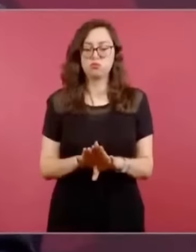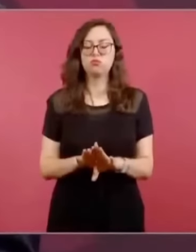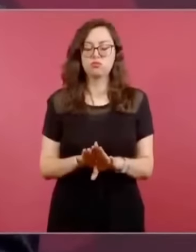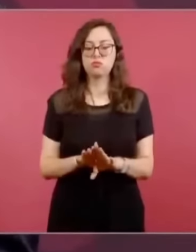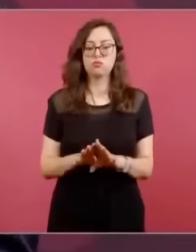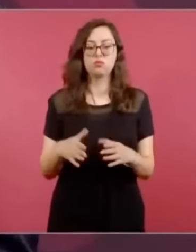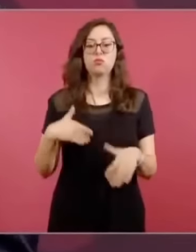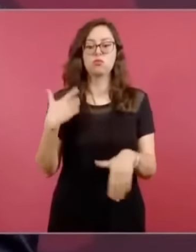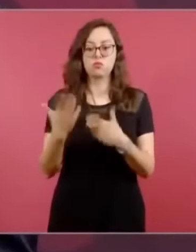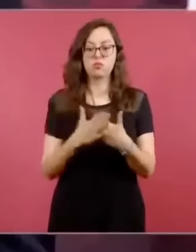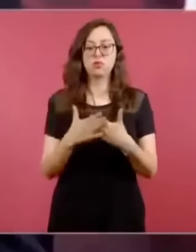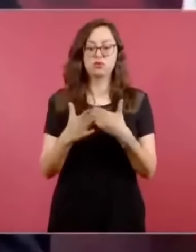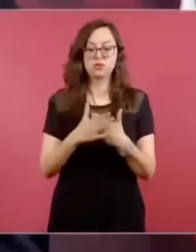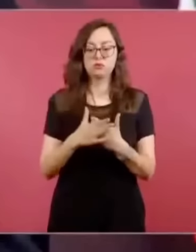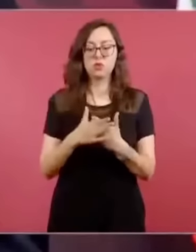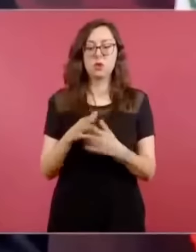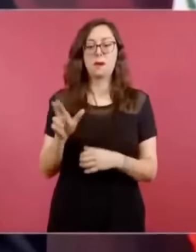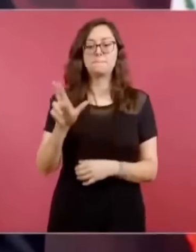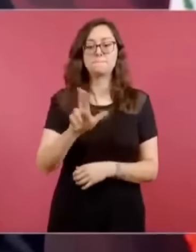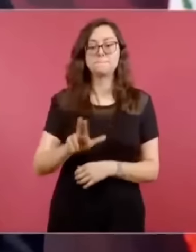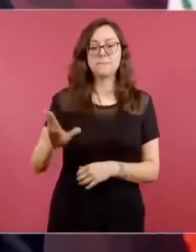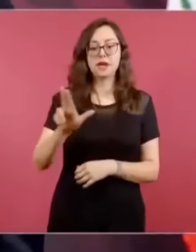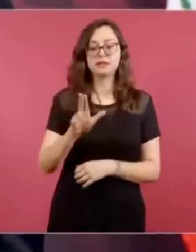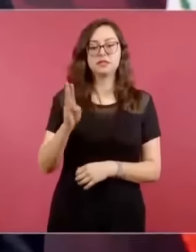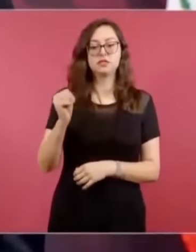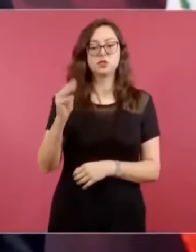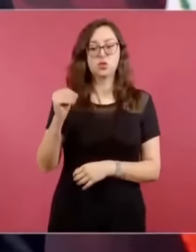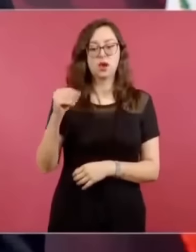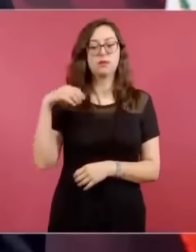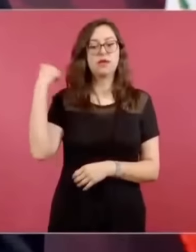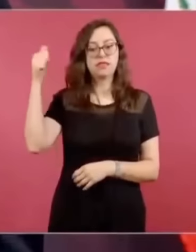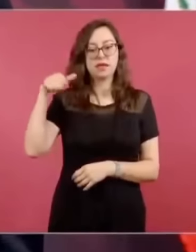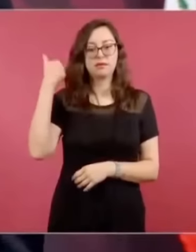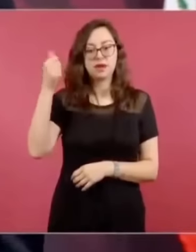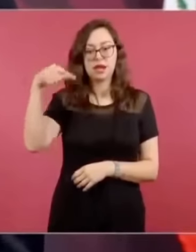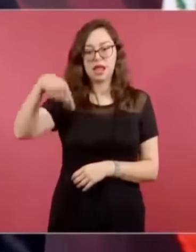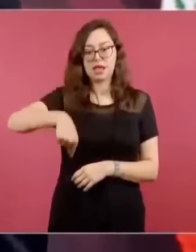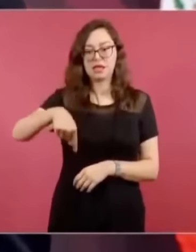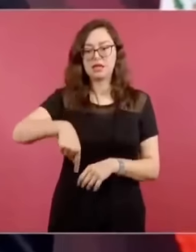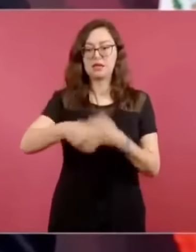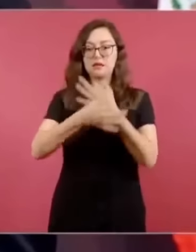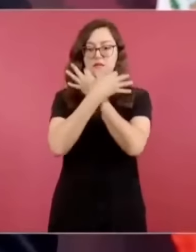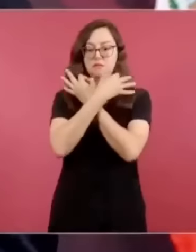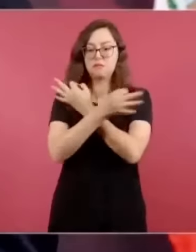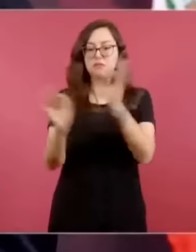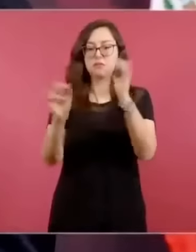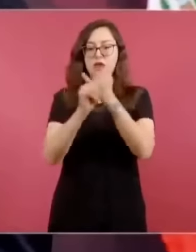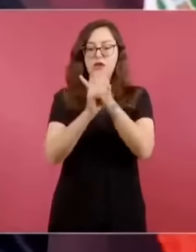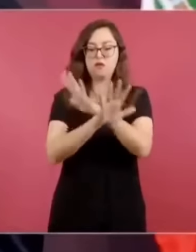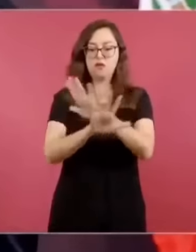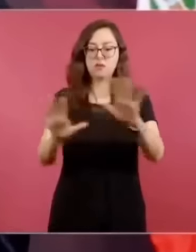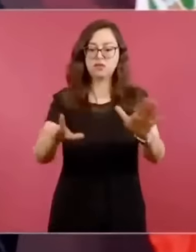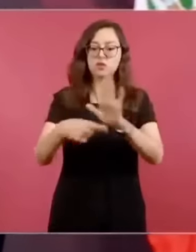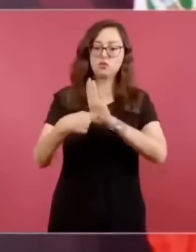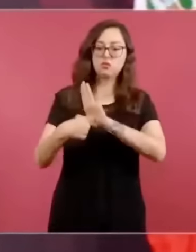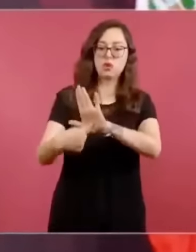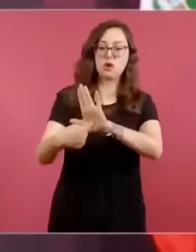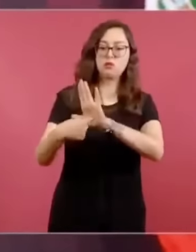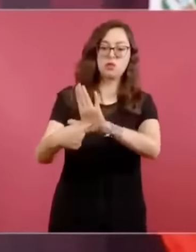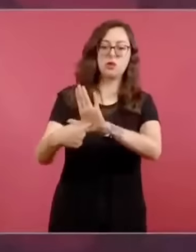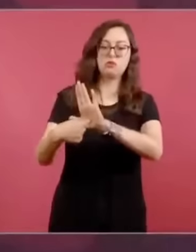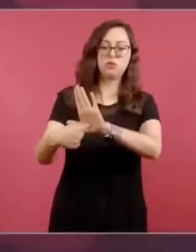martes 9 de abril aquí sobre eso. Entonces,